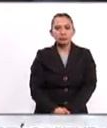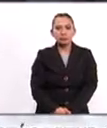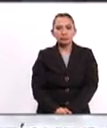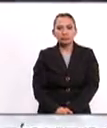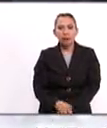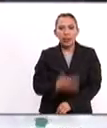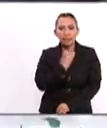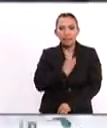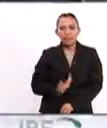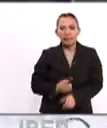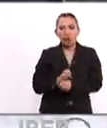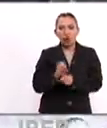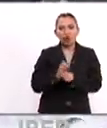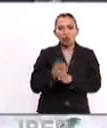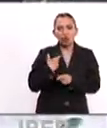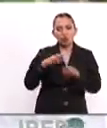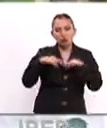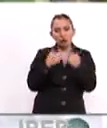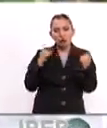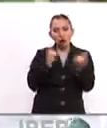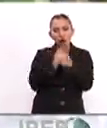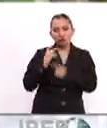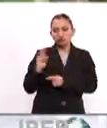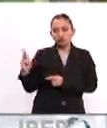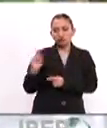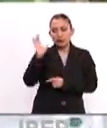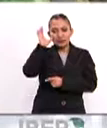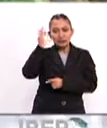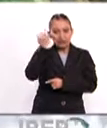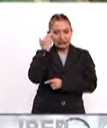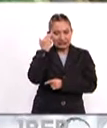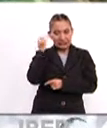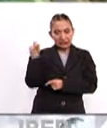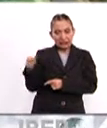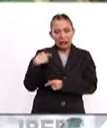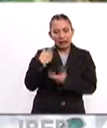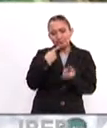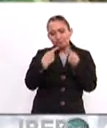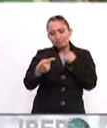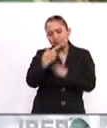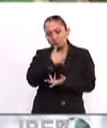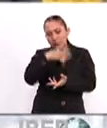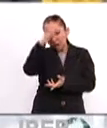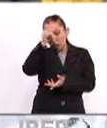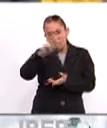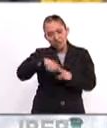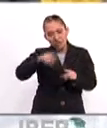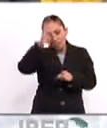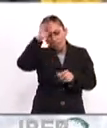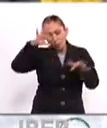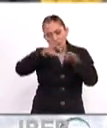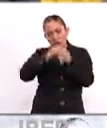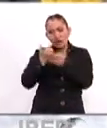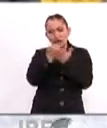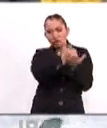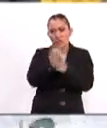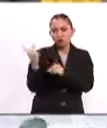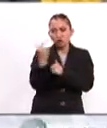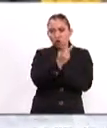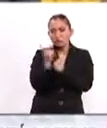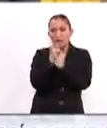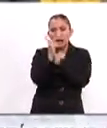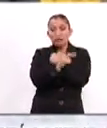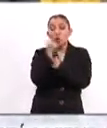El mandatario ecuatoriano sostuvo un encuentro con su homólogo chino, Xi Jinping, en el que suscribieron una decena de acuerdos de cooperación bilateral,